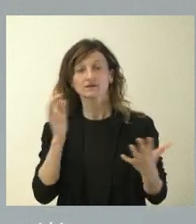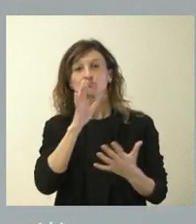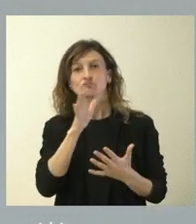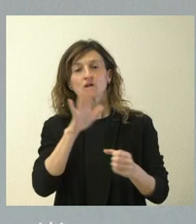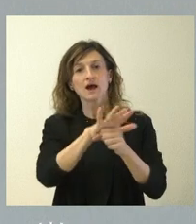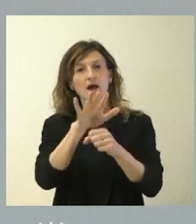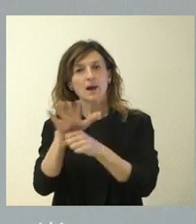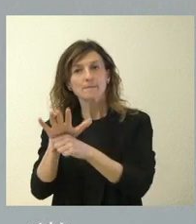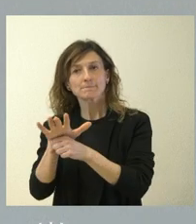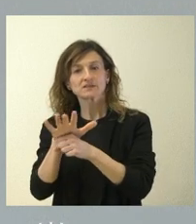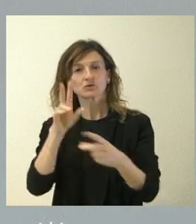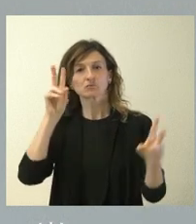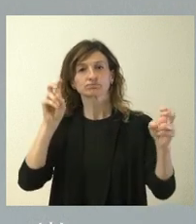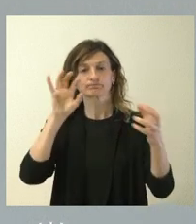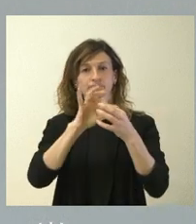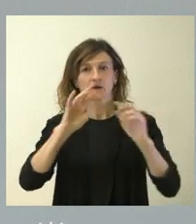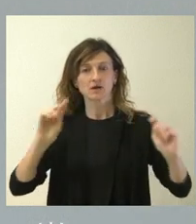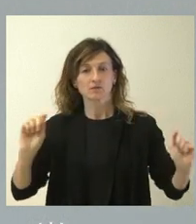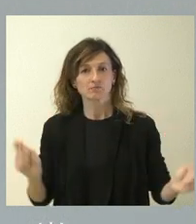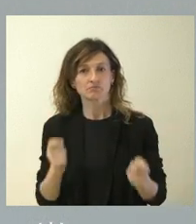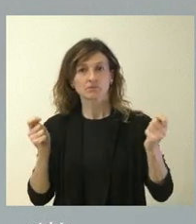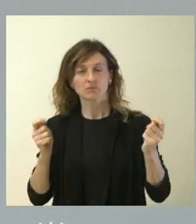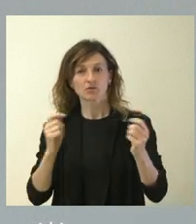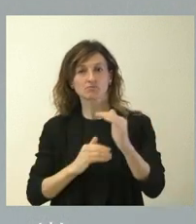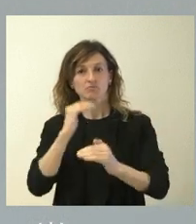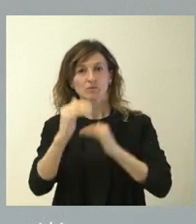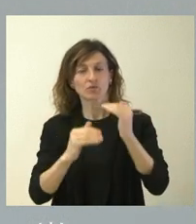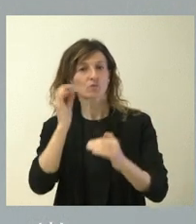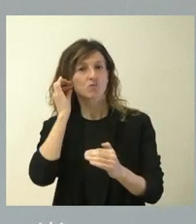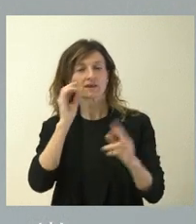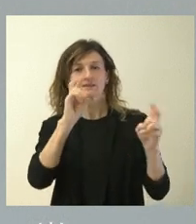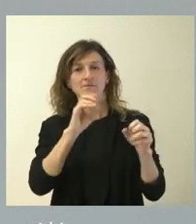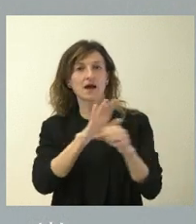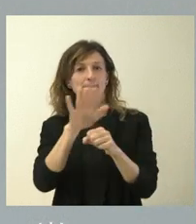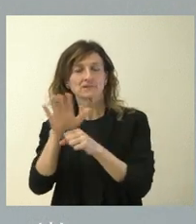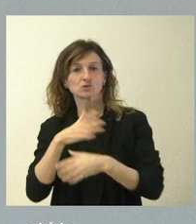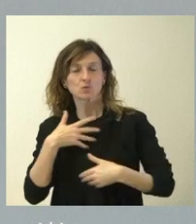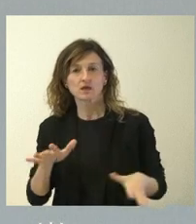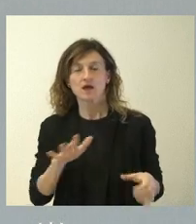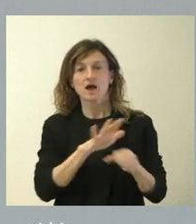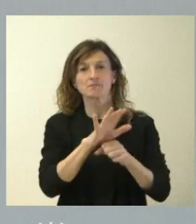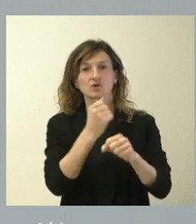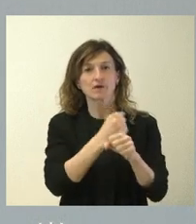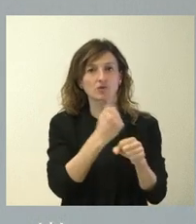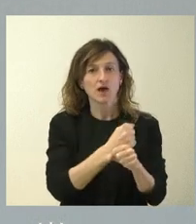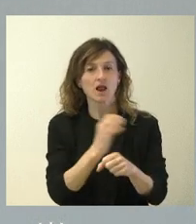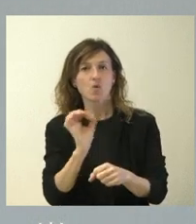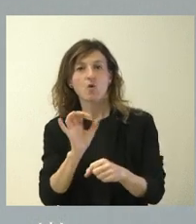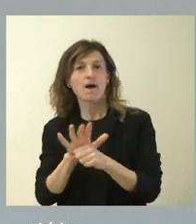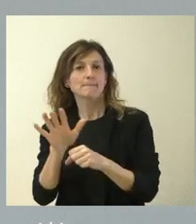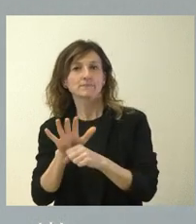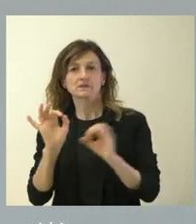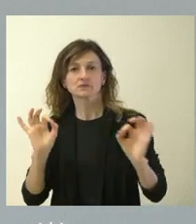el ámbito que tiene que ver con la promoción de las mujeres en cualquier aspecto de su vida, bien sea en el ámbito laboral o incluso en el ámbito